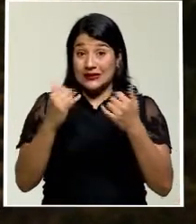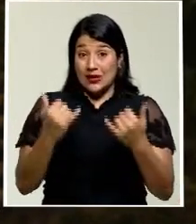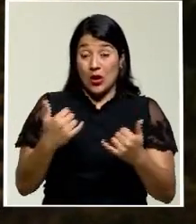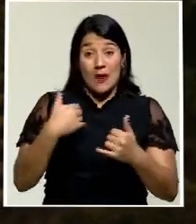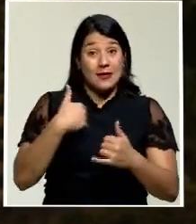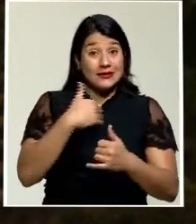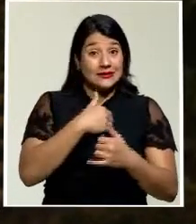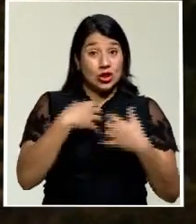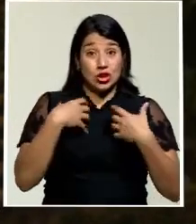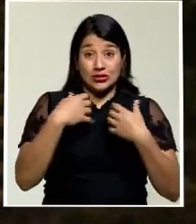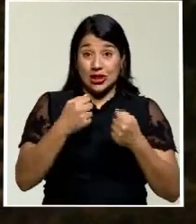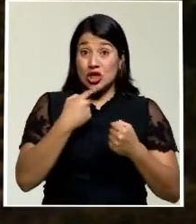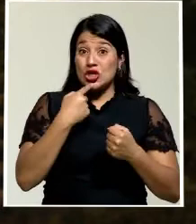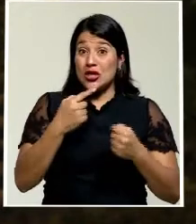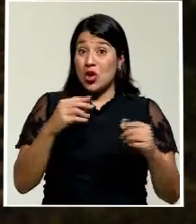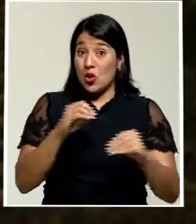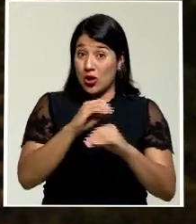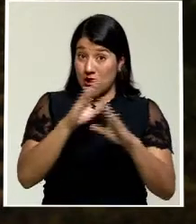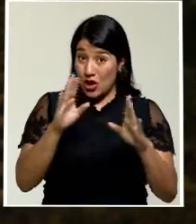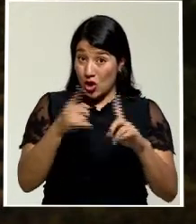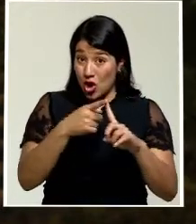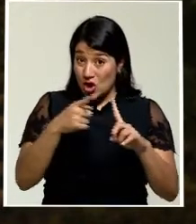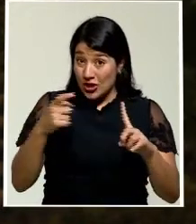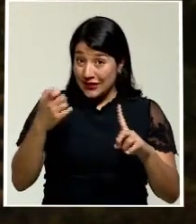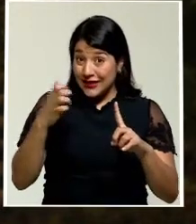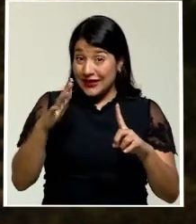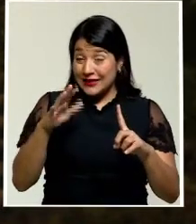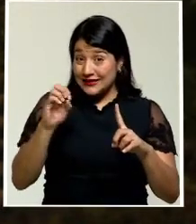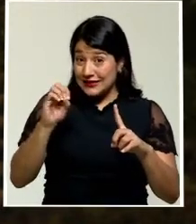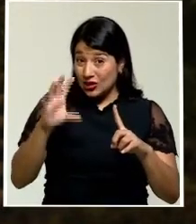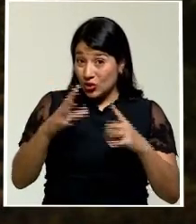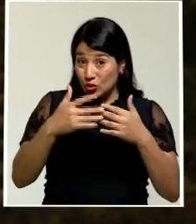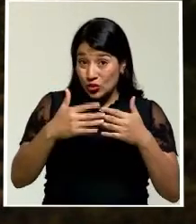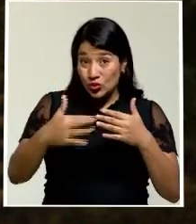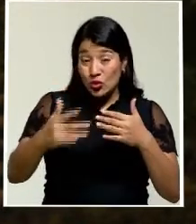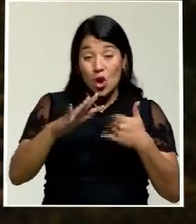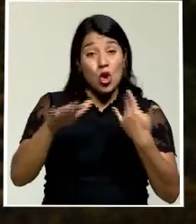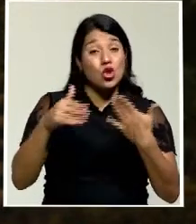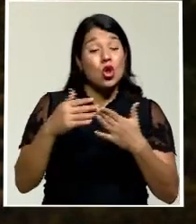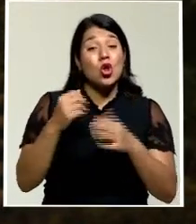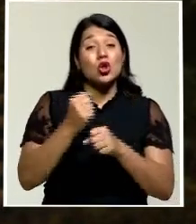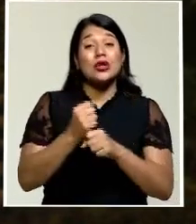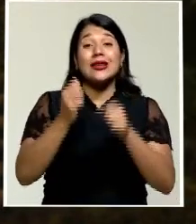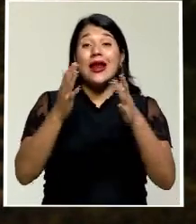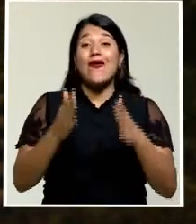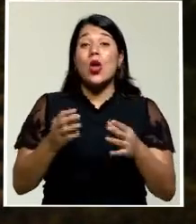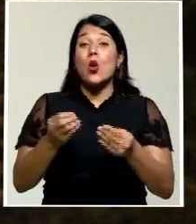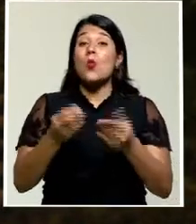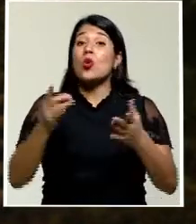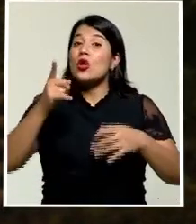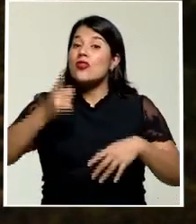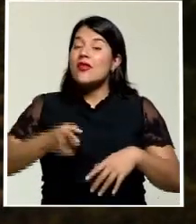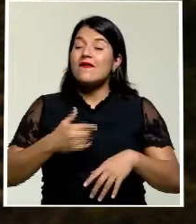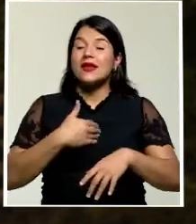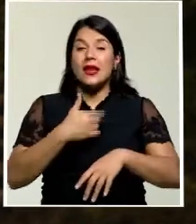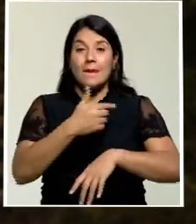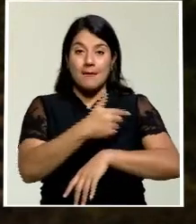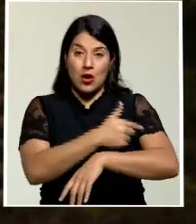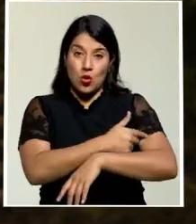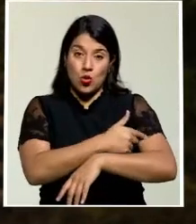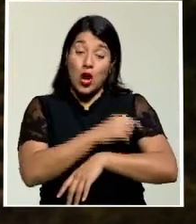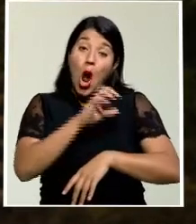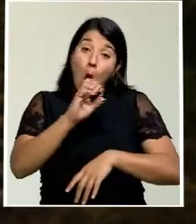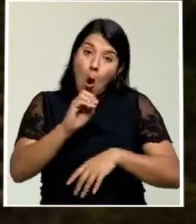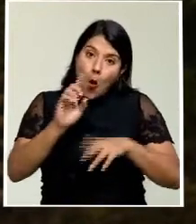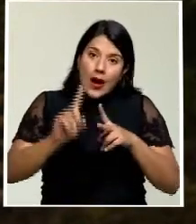claro, a partir del 15 de octubre los funcionarios en todo el sector público deben estar vacunados o por lo menos empezar con